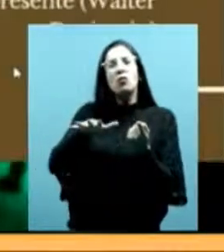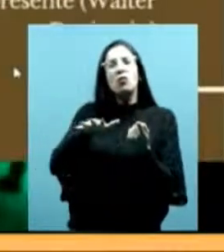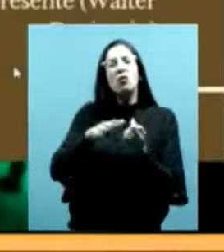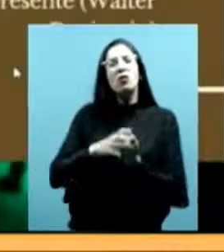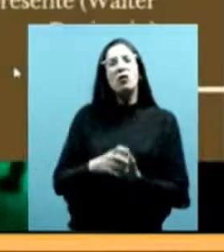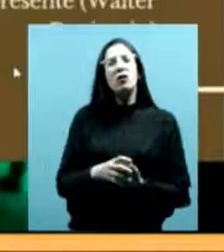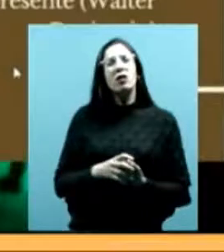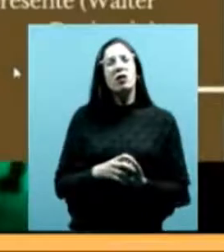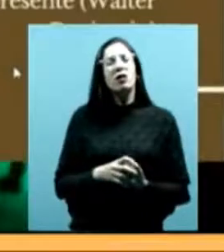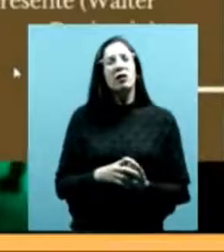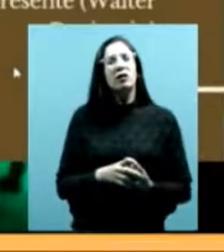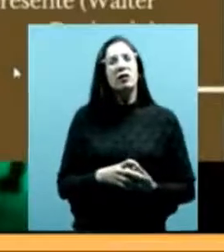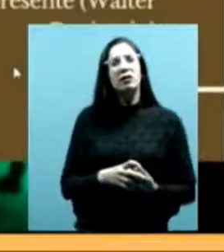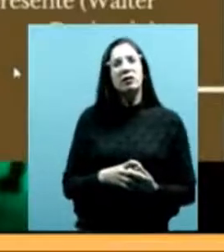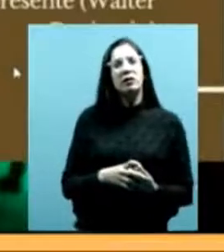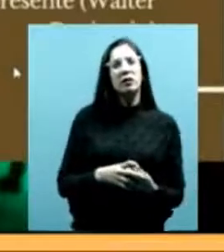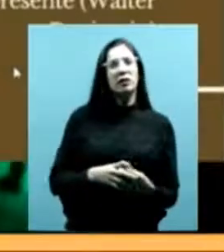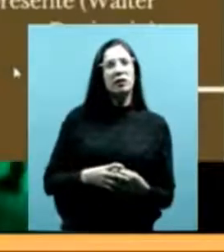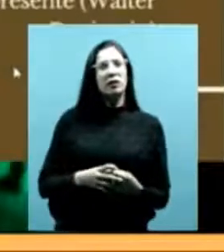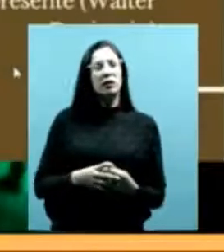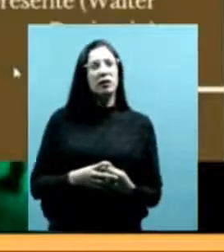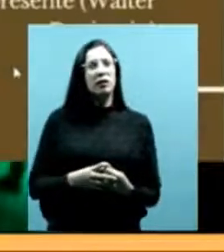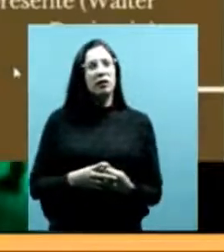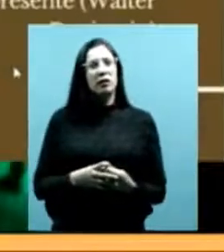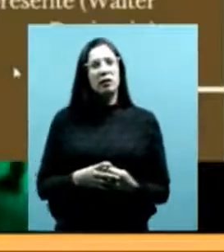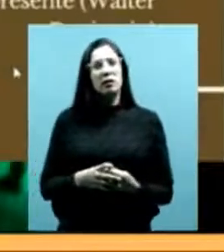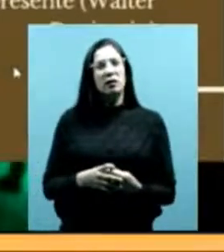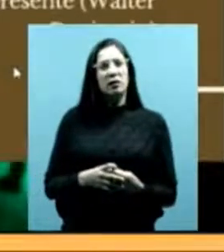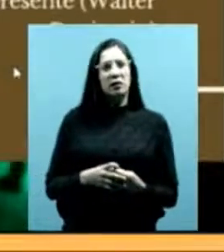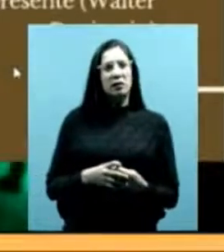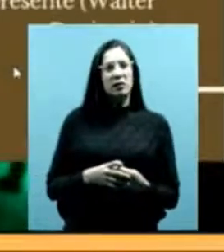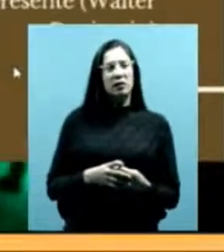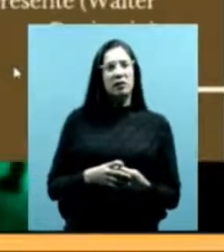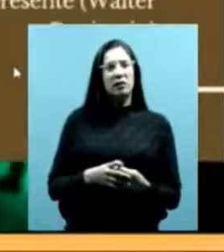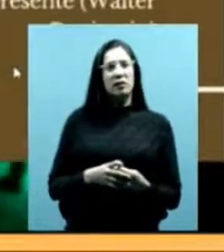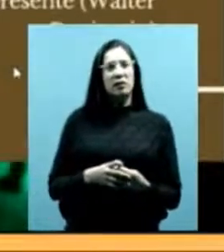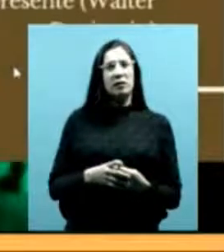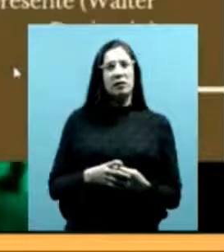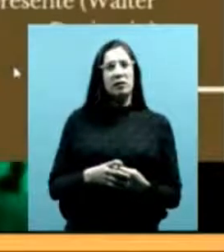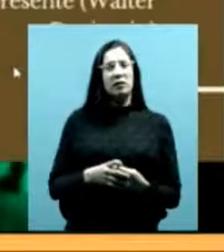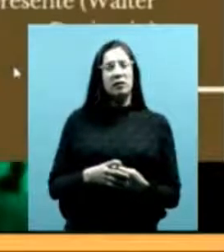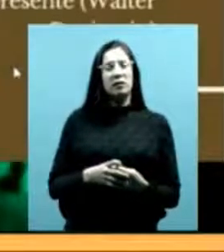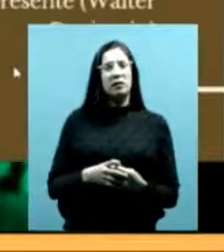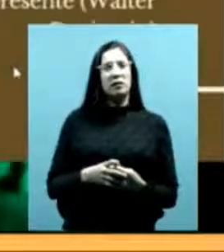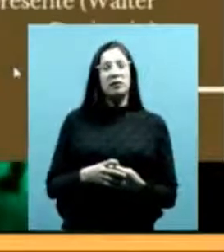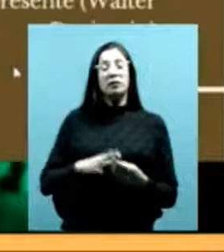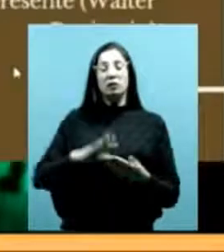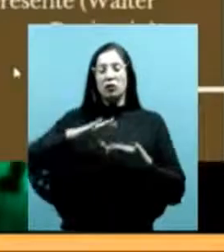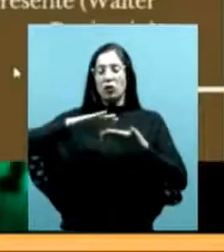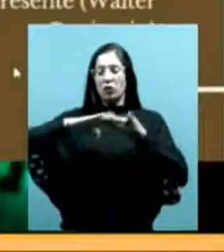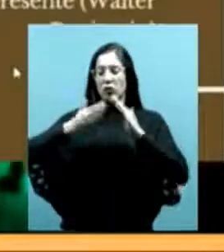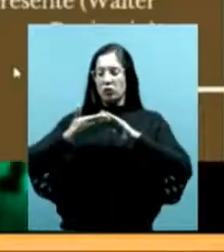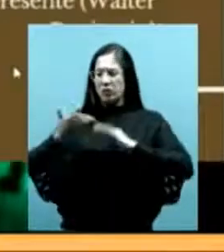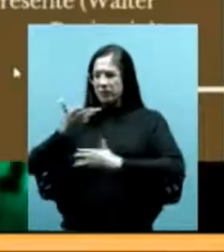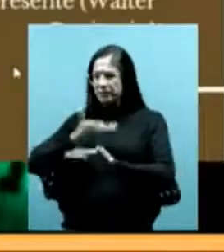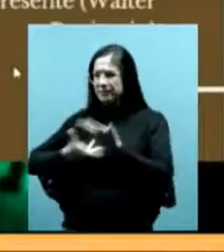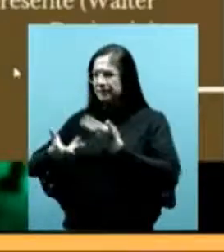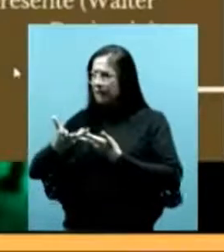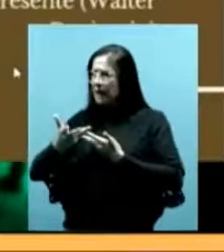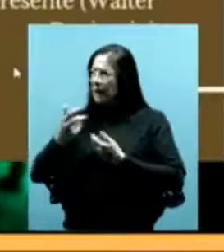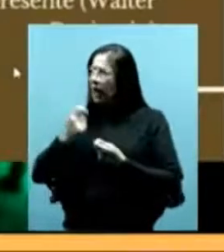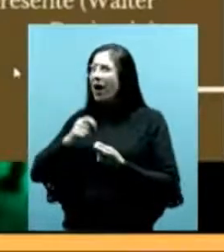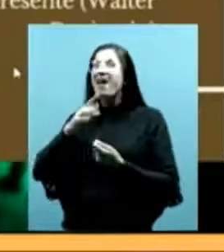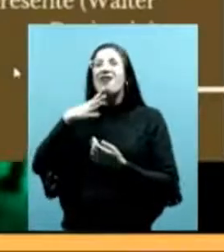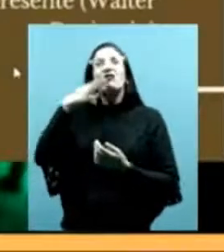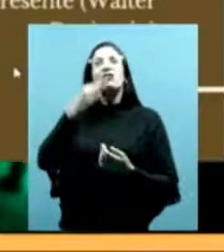también se lo están queriendo sacar a partir del cierre de un camino dentro de la comunidad entonces Nahuel Pan resiste